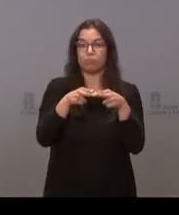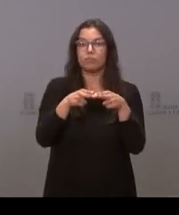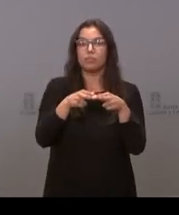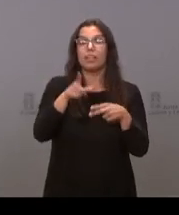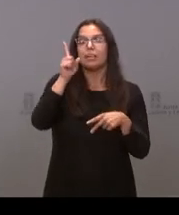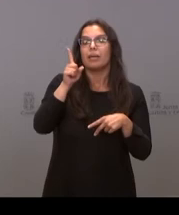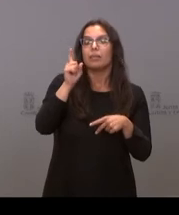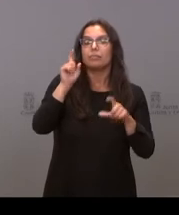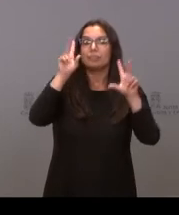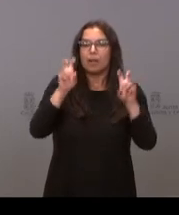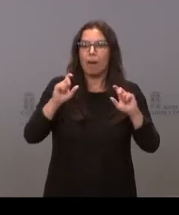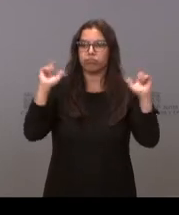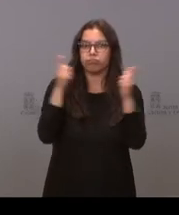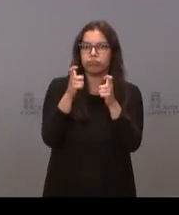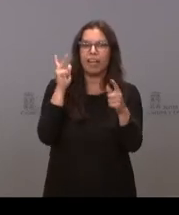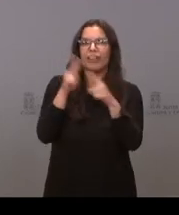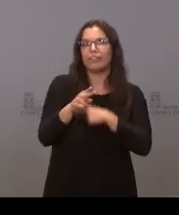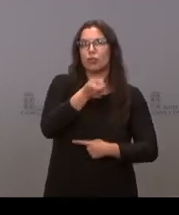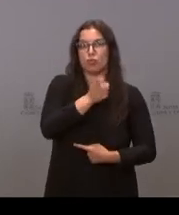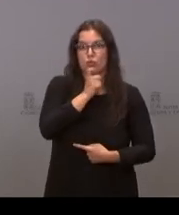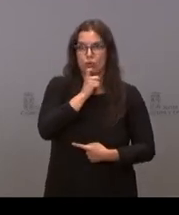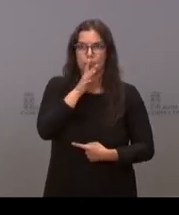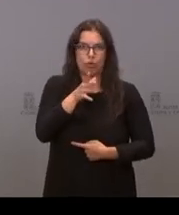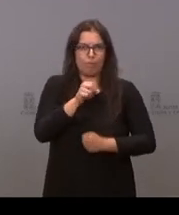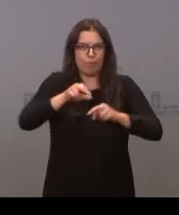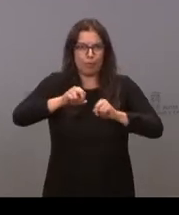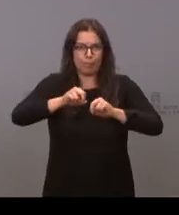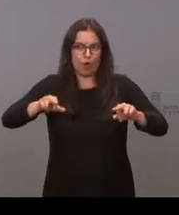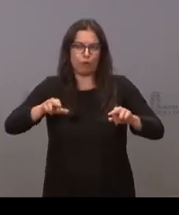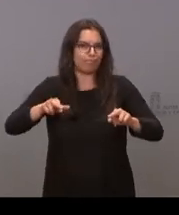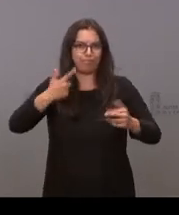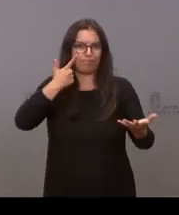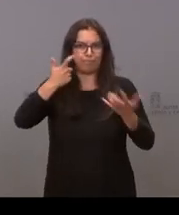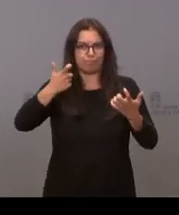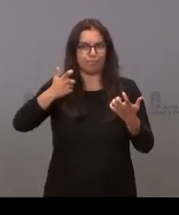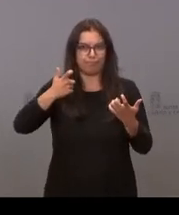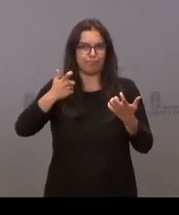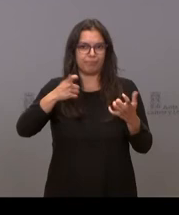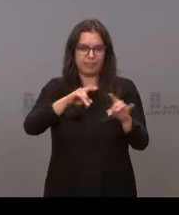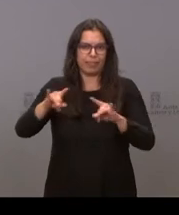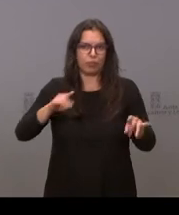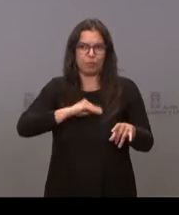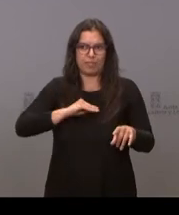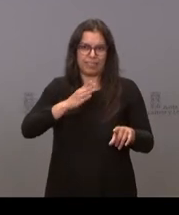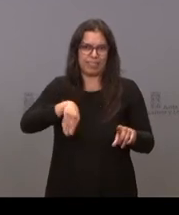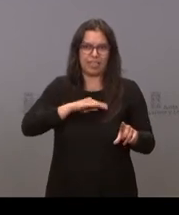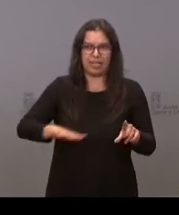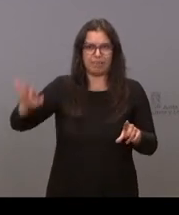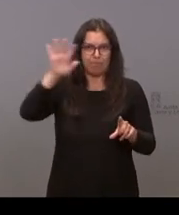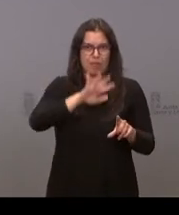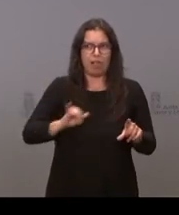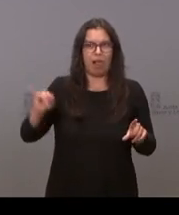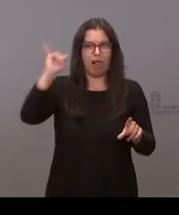cómo hacer frente a la despoblación que crecientemente está siendo testigo buena parte del territorio de nuestro país. Con lo cual,